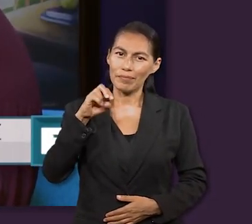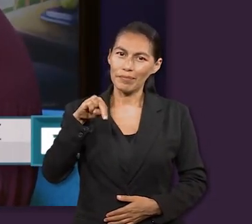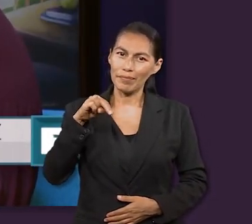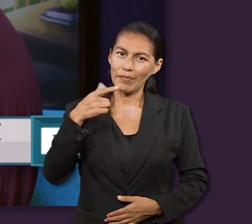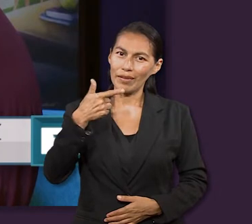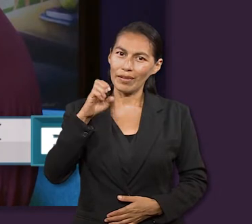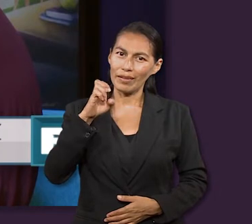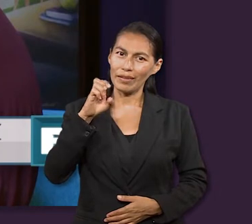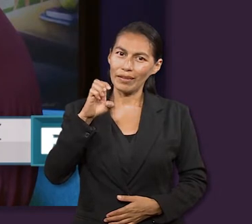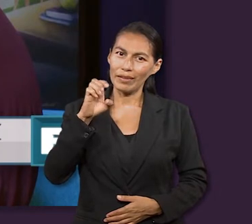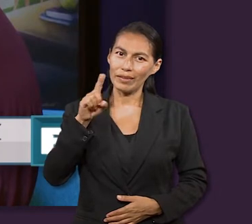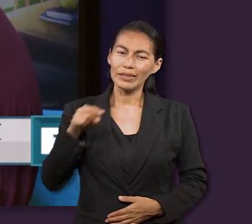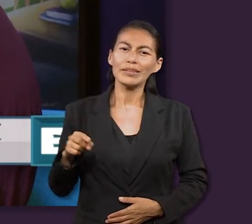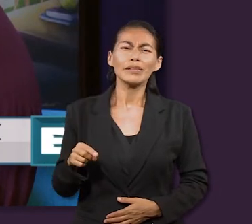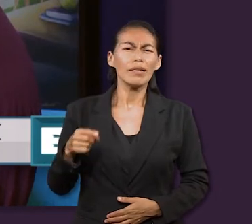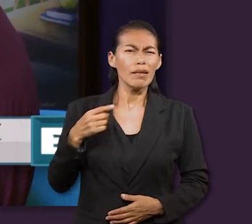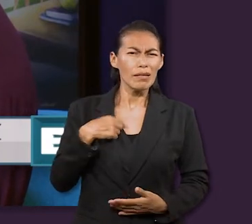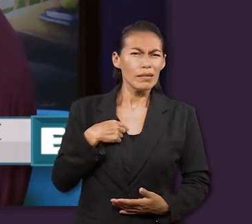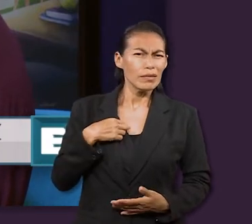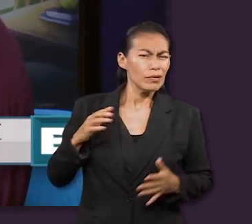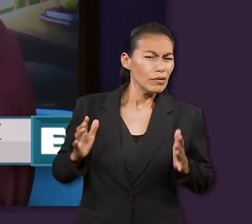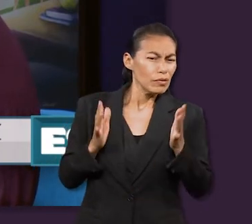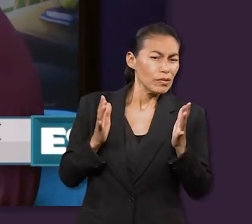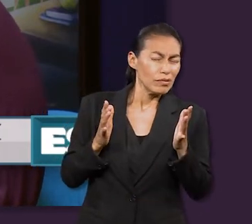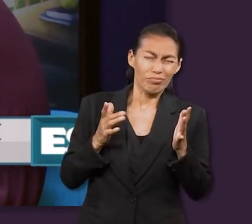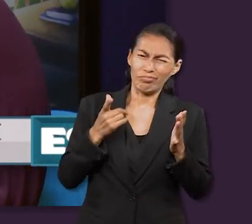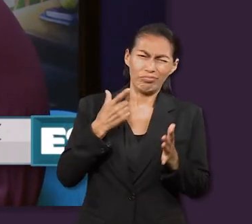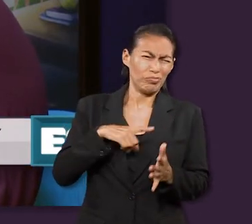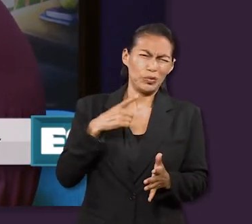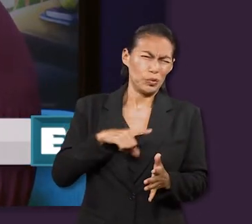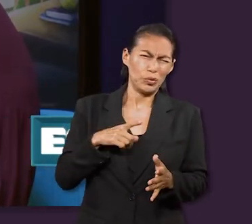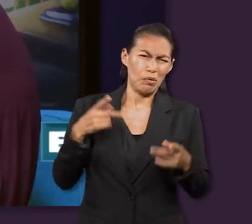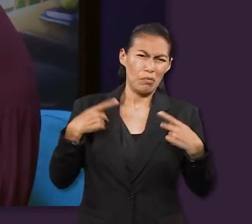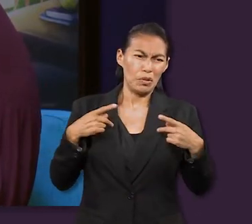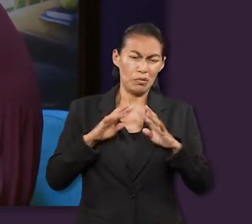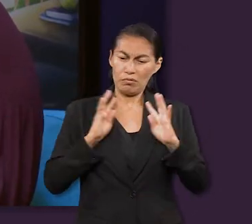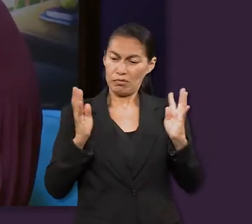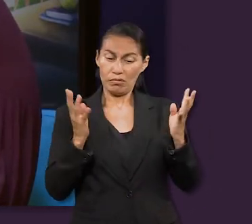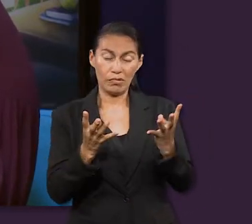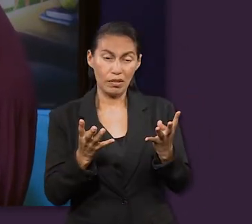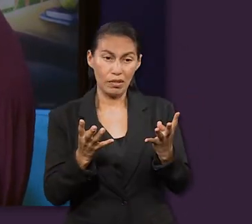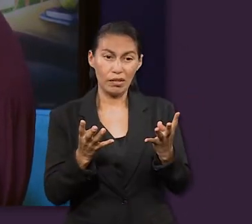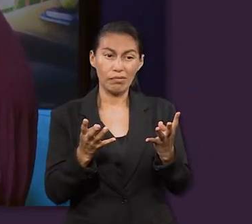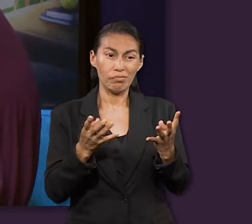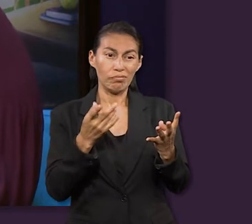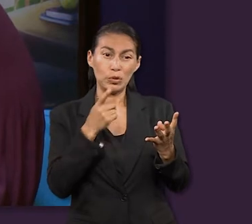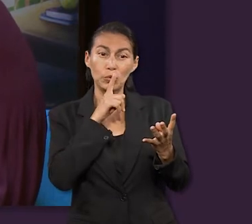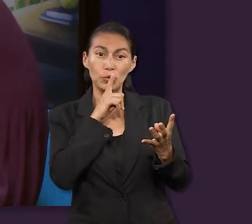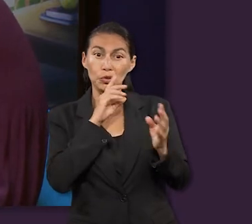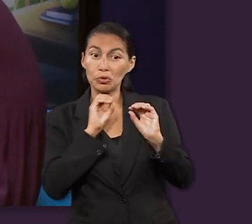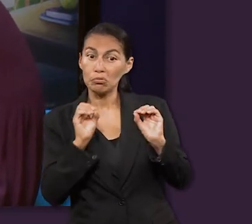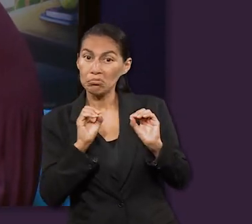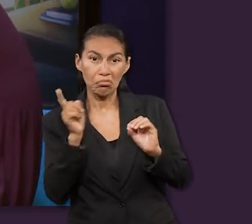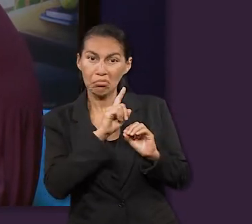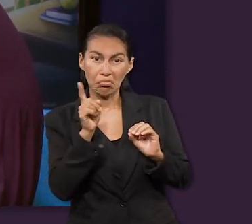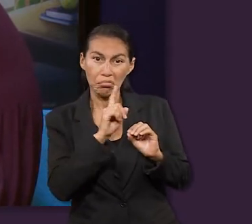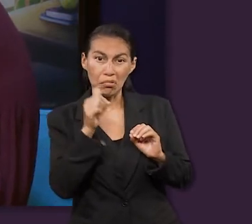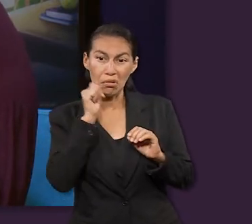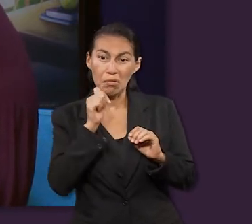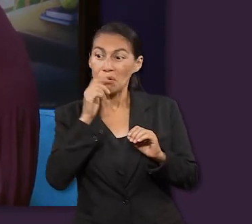que me relaciono con gente que no sabe guardar sorpresas, entonces siempre me dicen. Entonces siempre